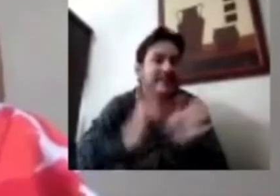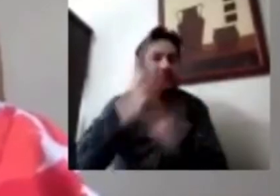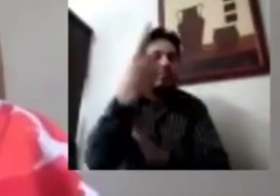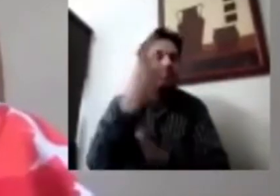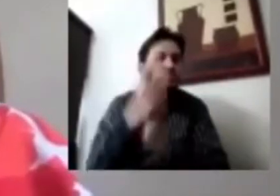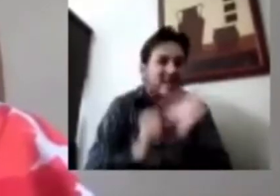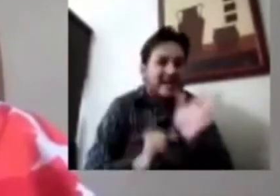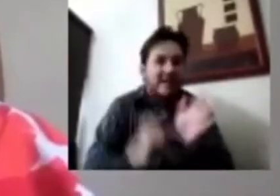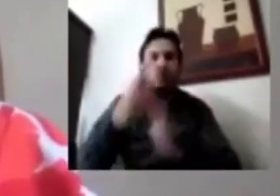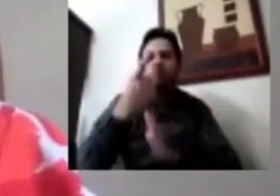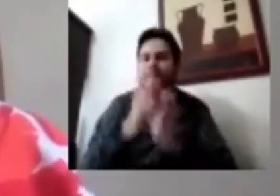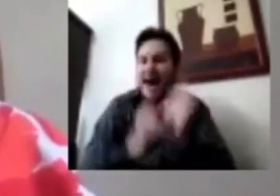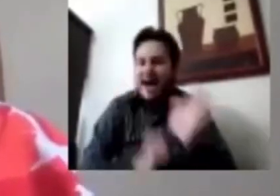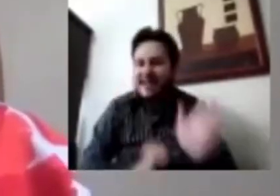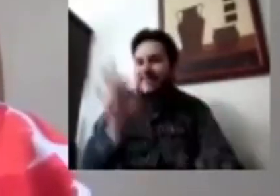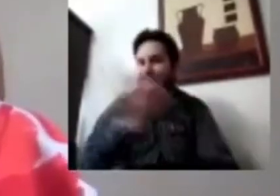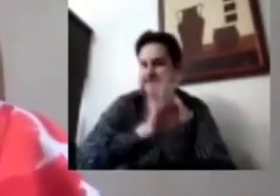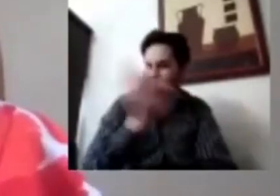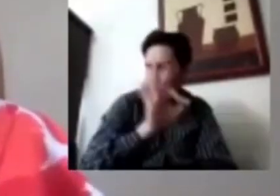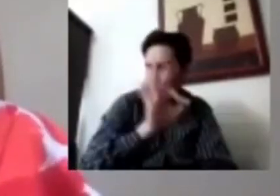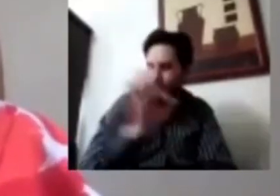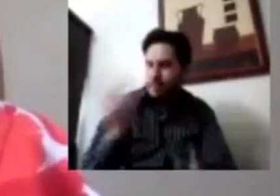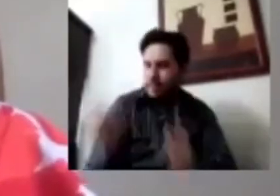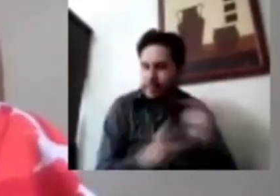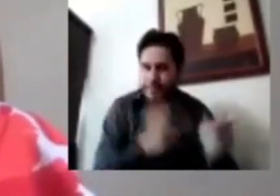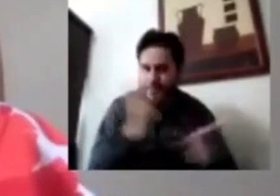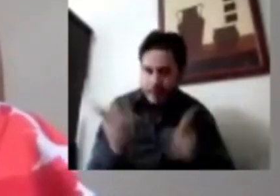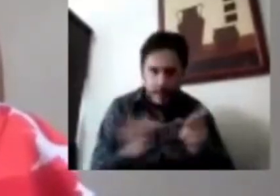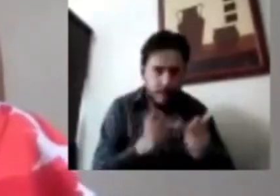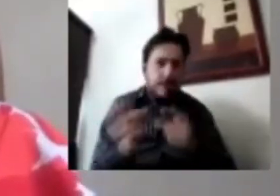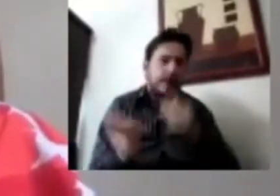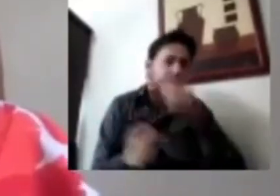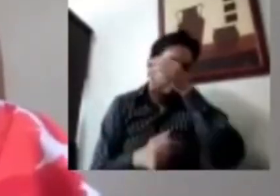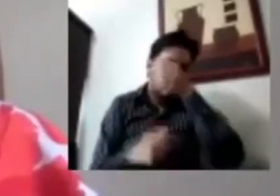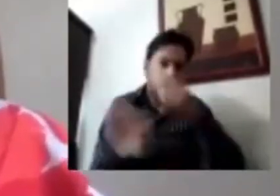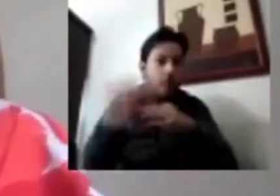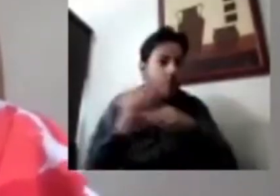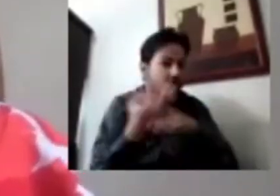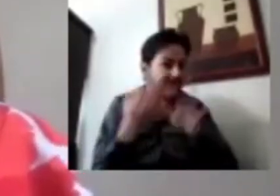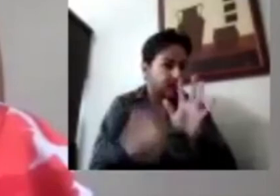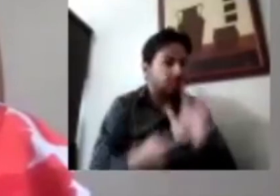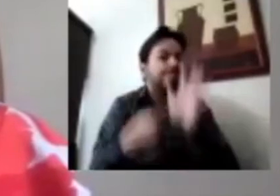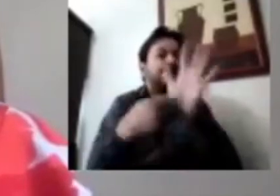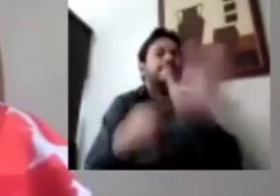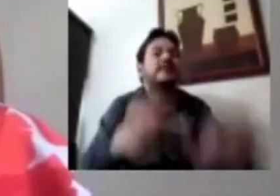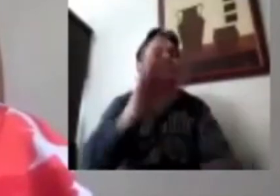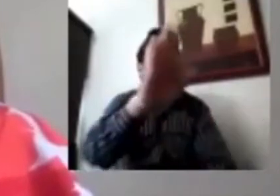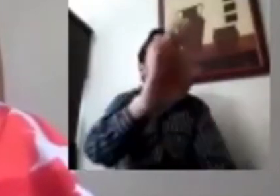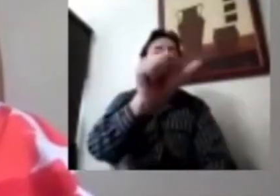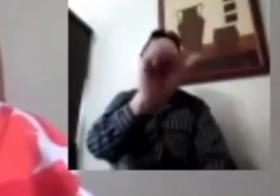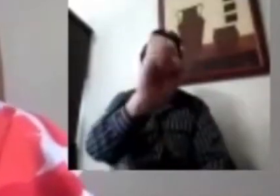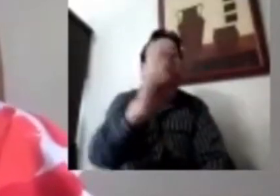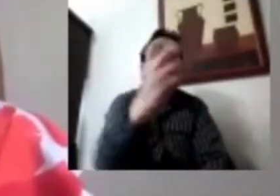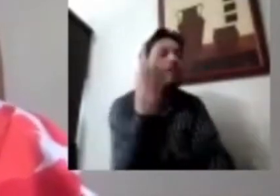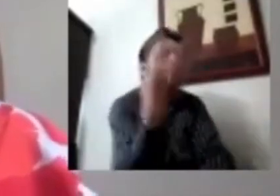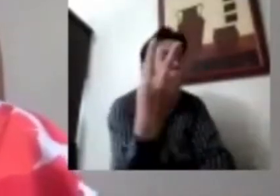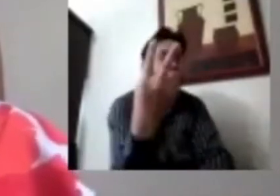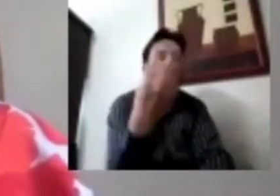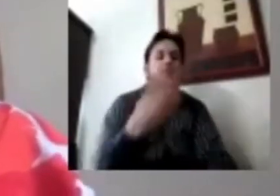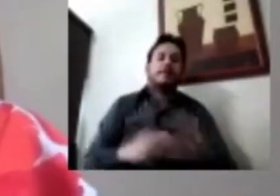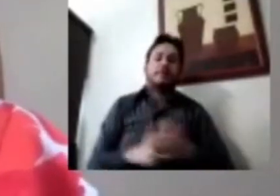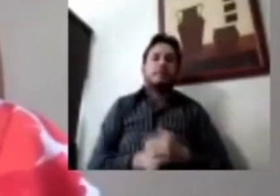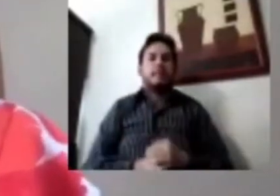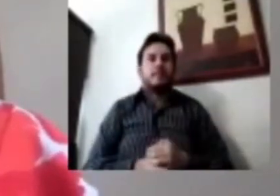se refieren exclusivamente a esta segunda fase de la pandemia. Es una muestra representativa a nivel nacional con un diseño probabilístico,